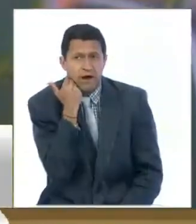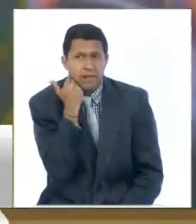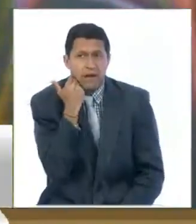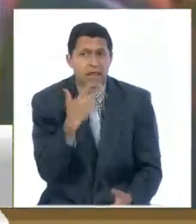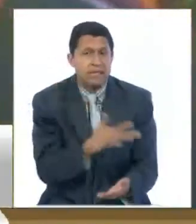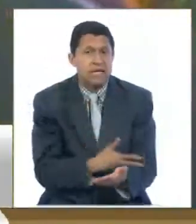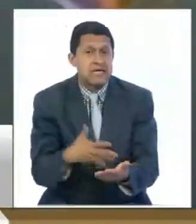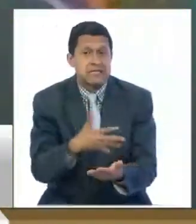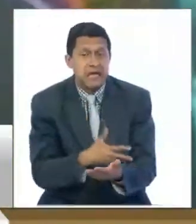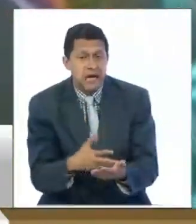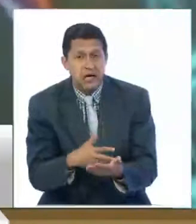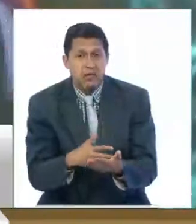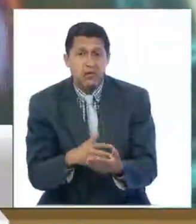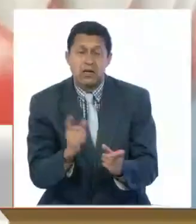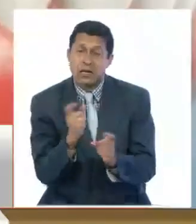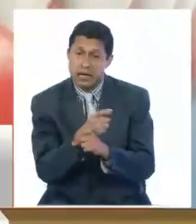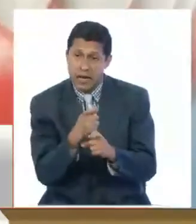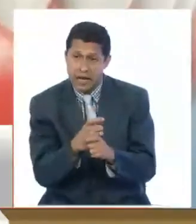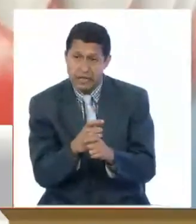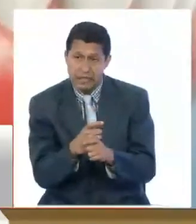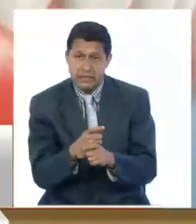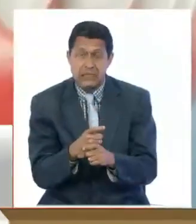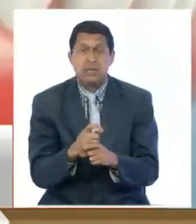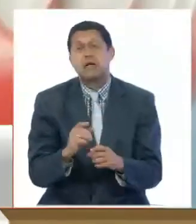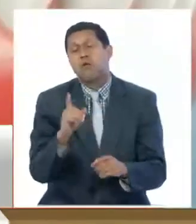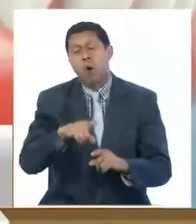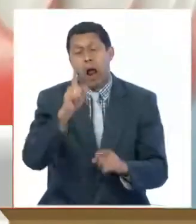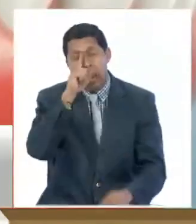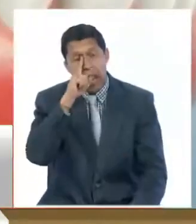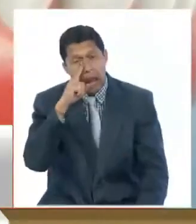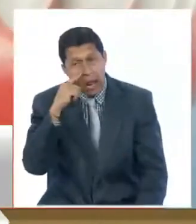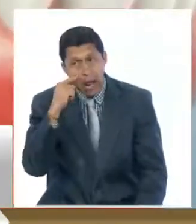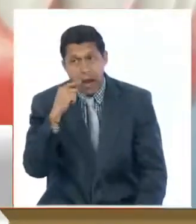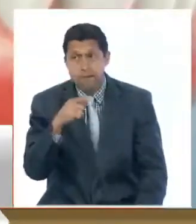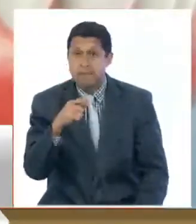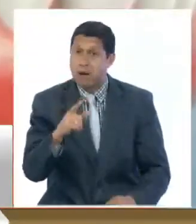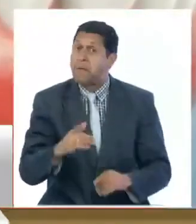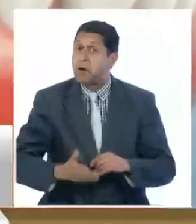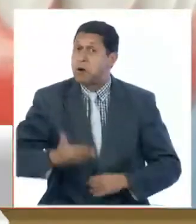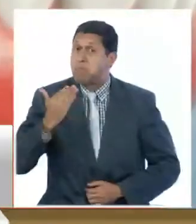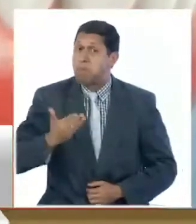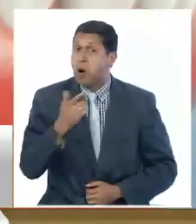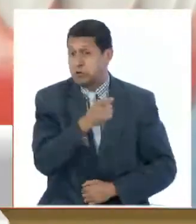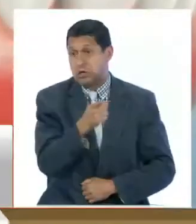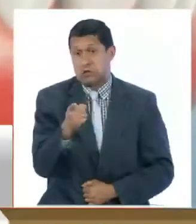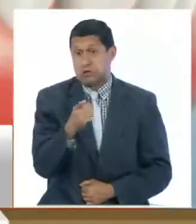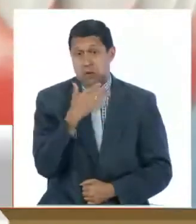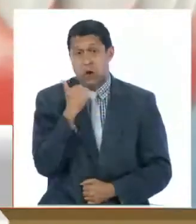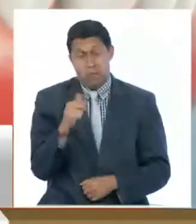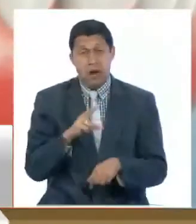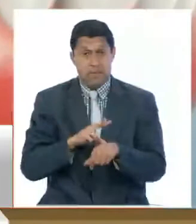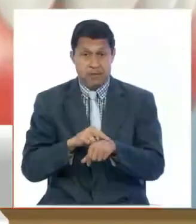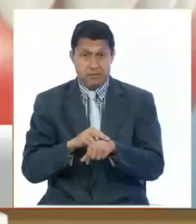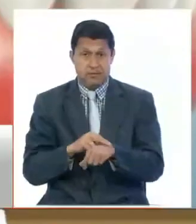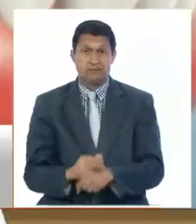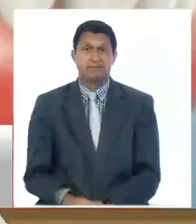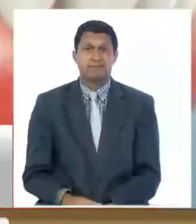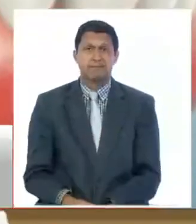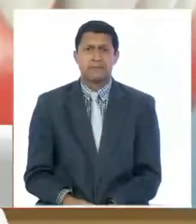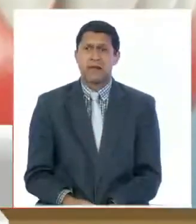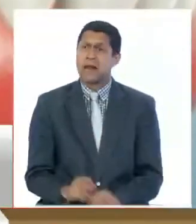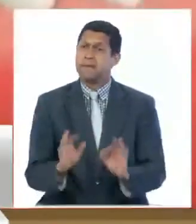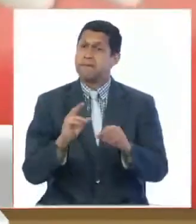sanguíneo como leucemias, linfomas y anemias, un avance muy significativo para la medicina. El